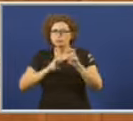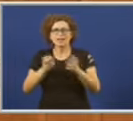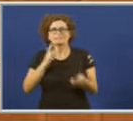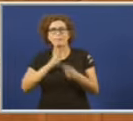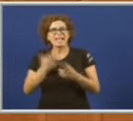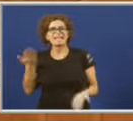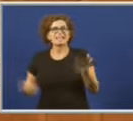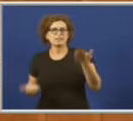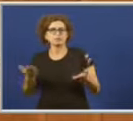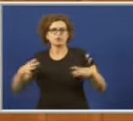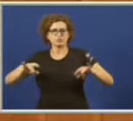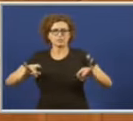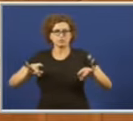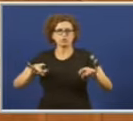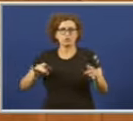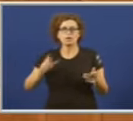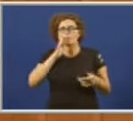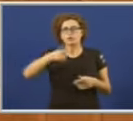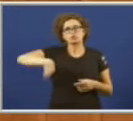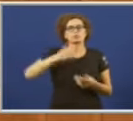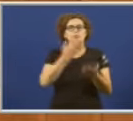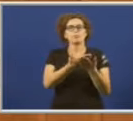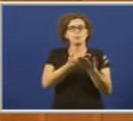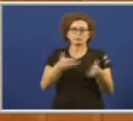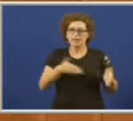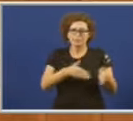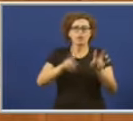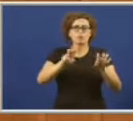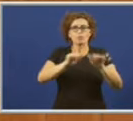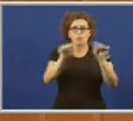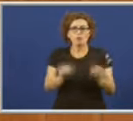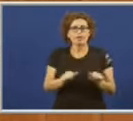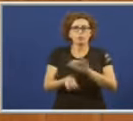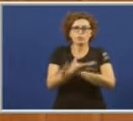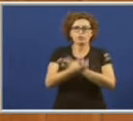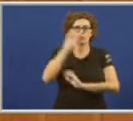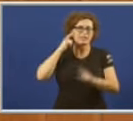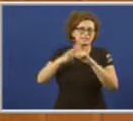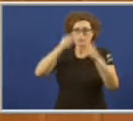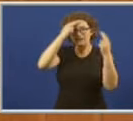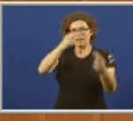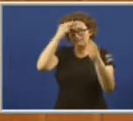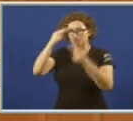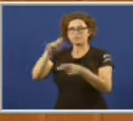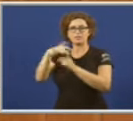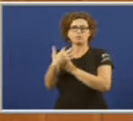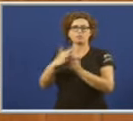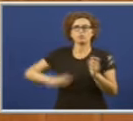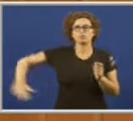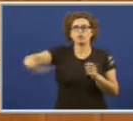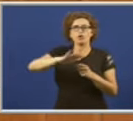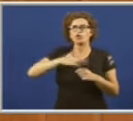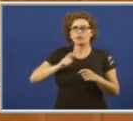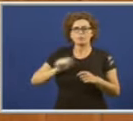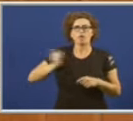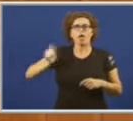territorial. Neste senso propomos camiñar cara a un novo modelo productivo baseado no respeto ao medio e non na depredación do